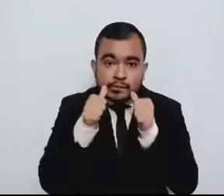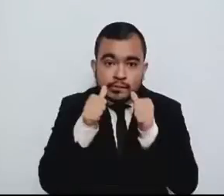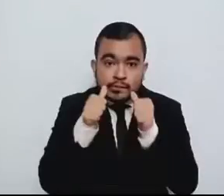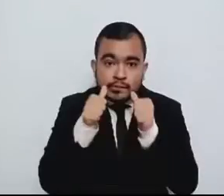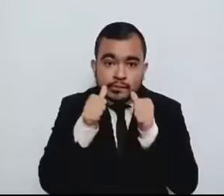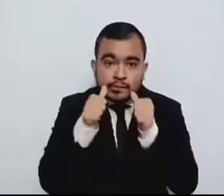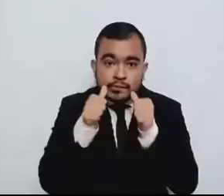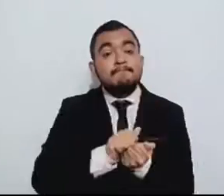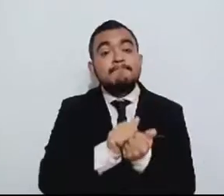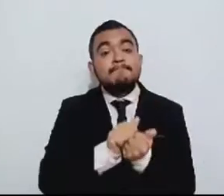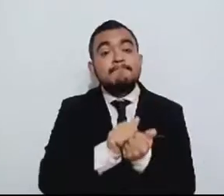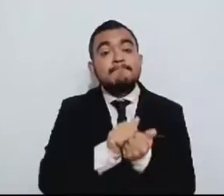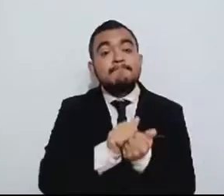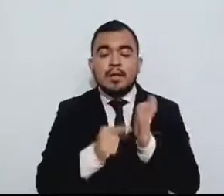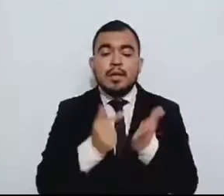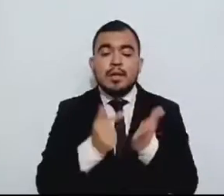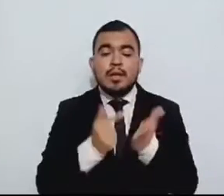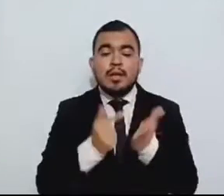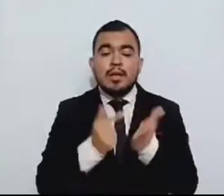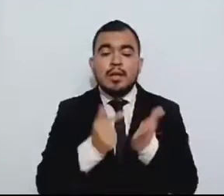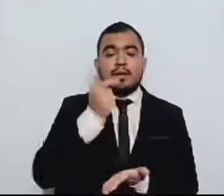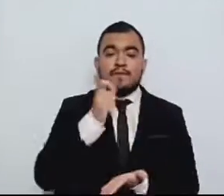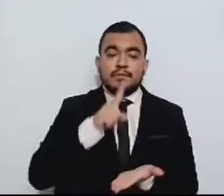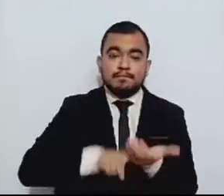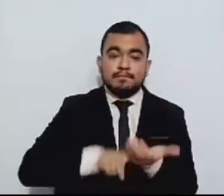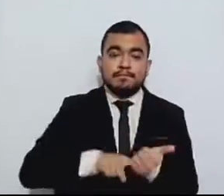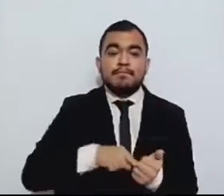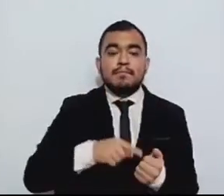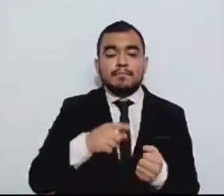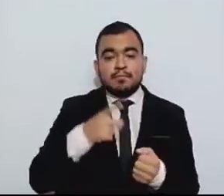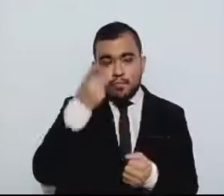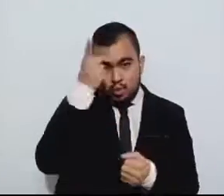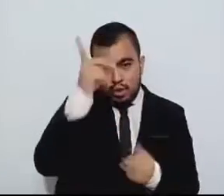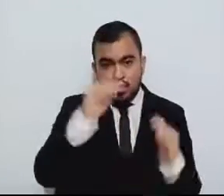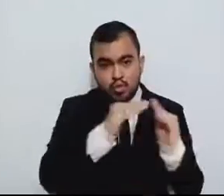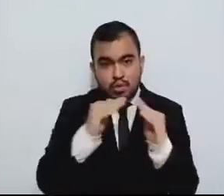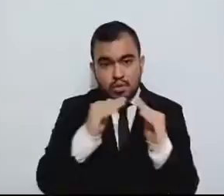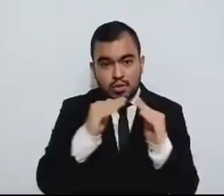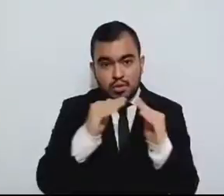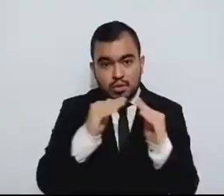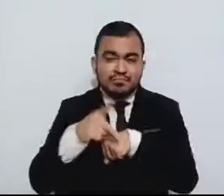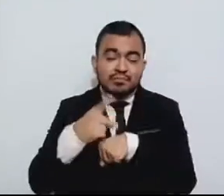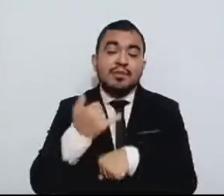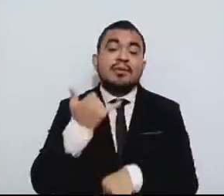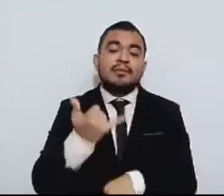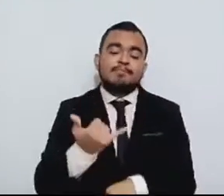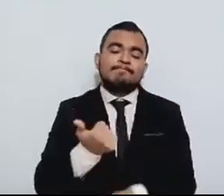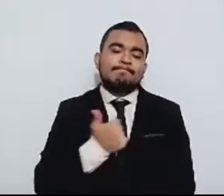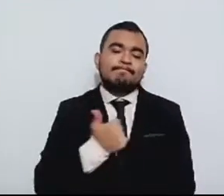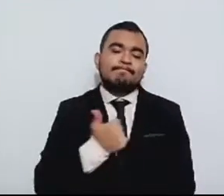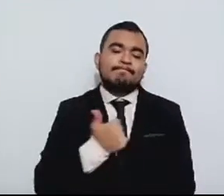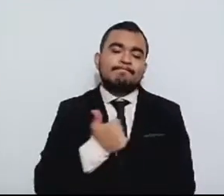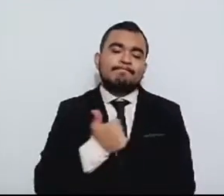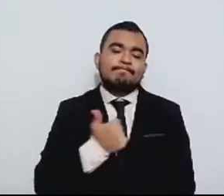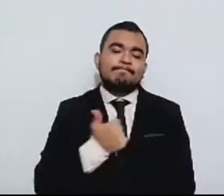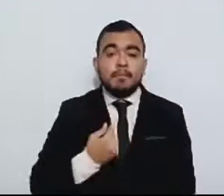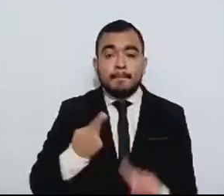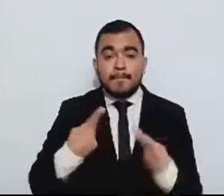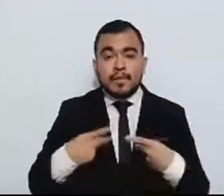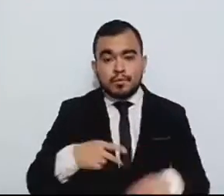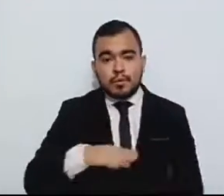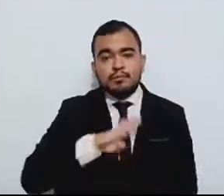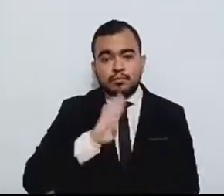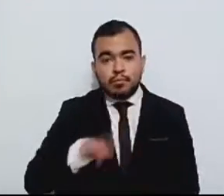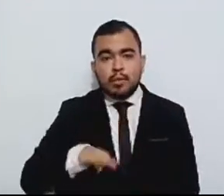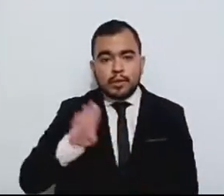afectaciones en los bienes patrimoniales y lamentablemente la pérdida de vidas humanas. Durante el pasado